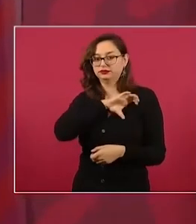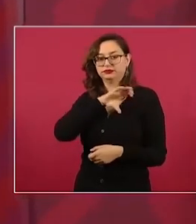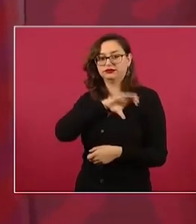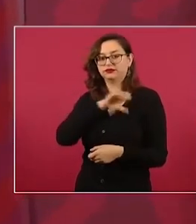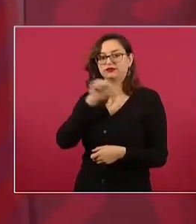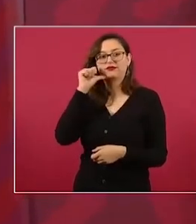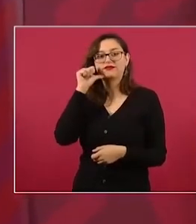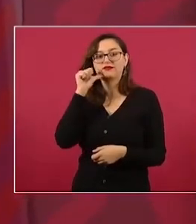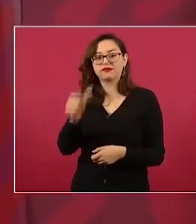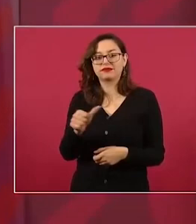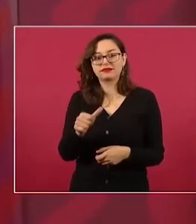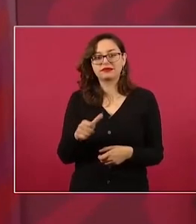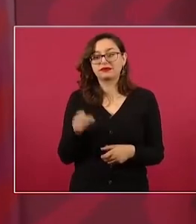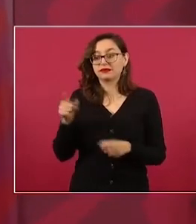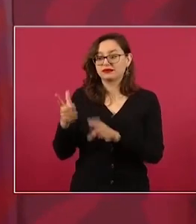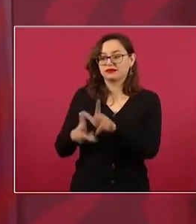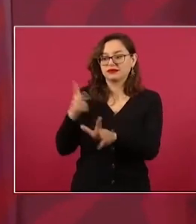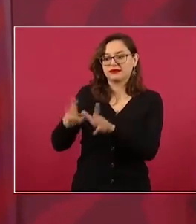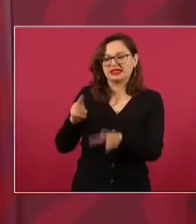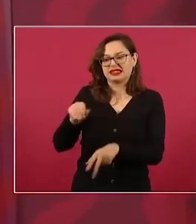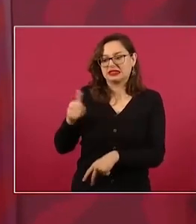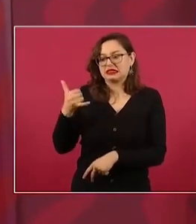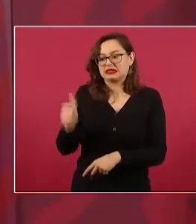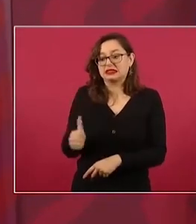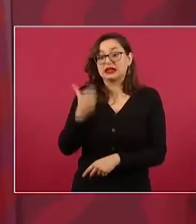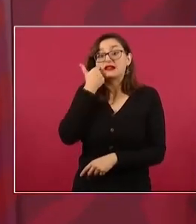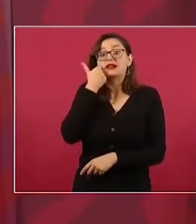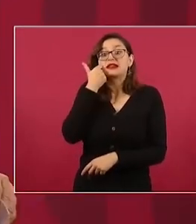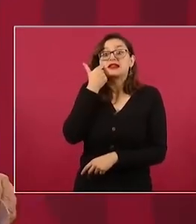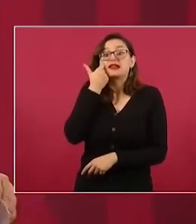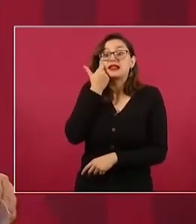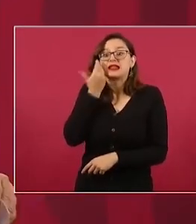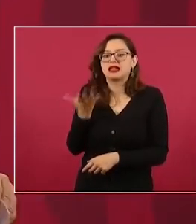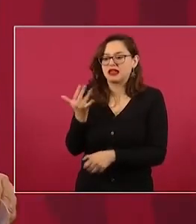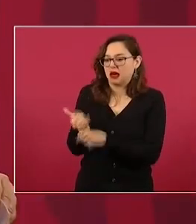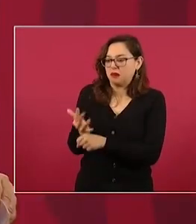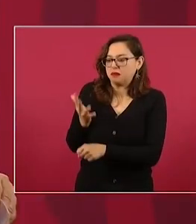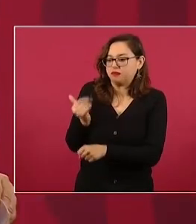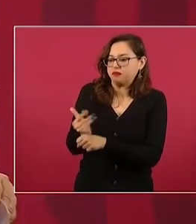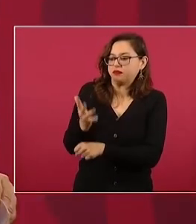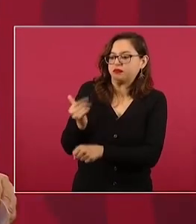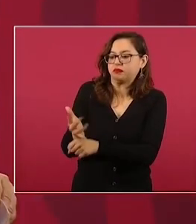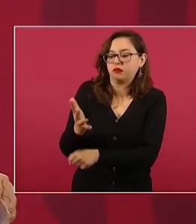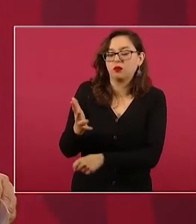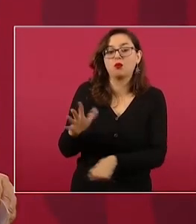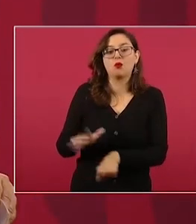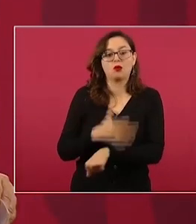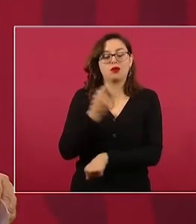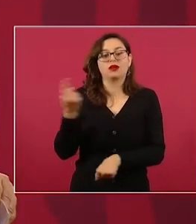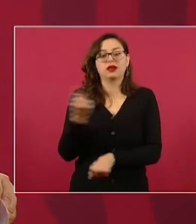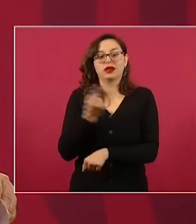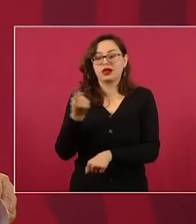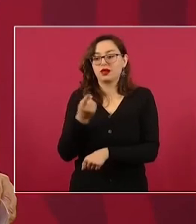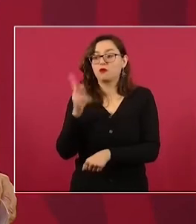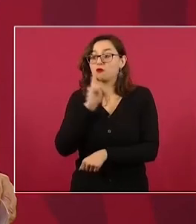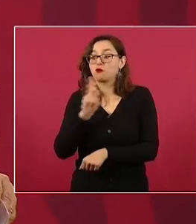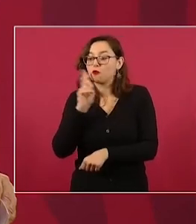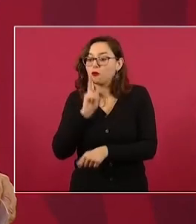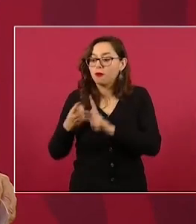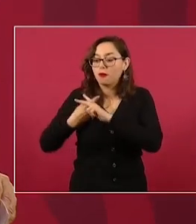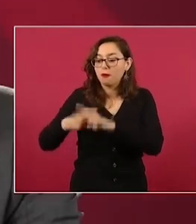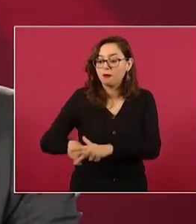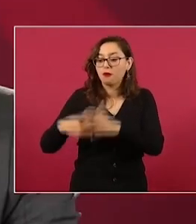quieren retrasar más lo del Tren Maya, porque tendríamos menos tiempo para la operación.